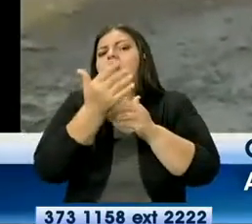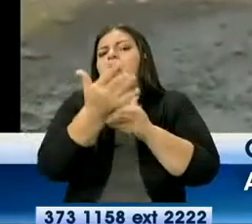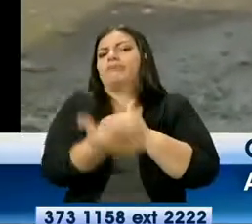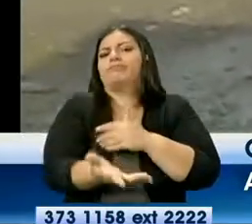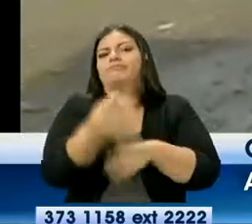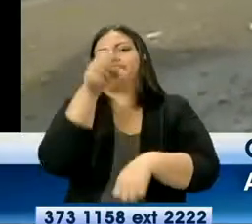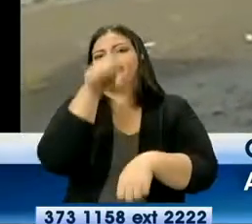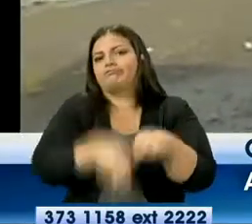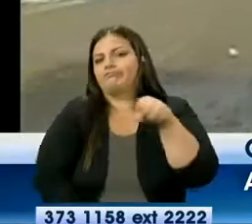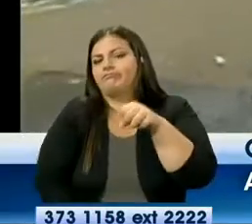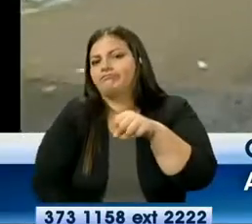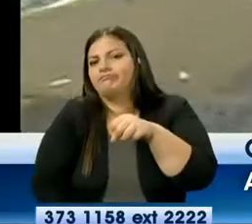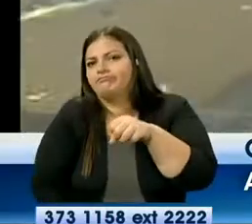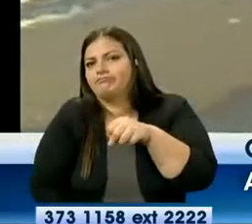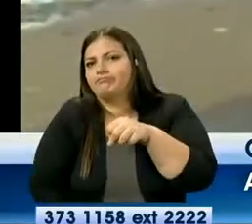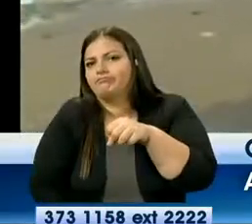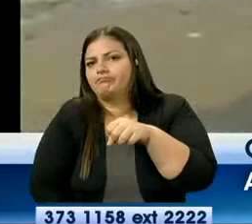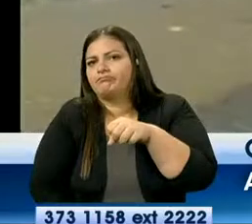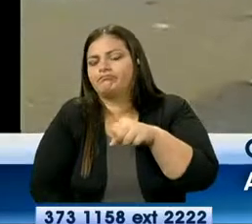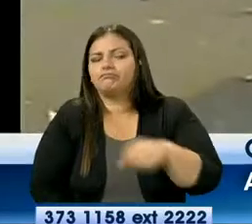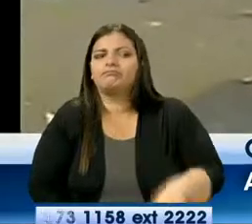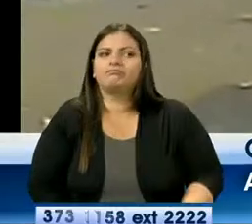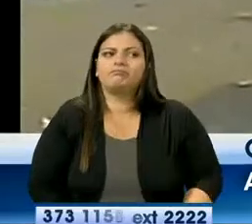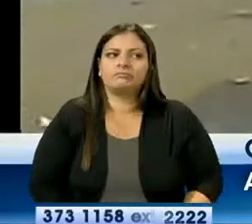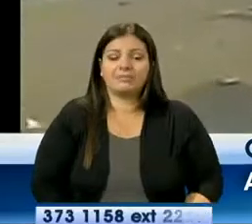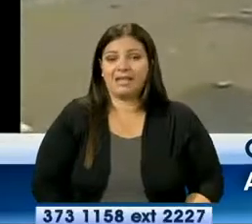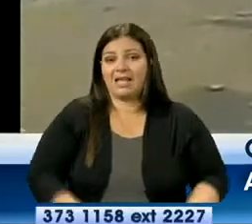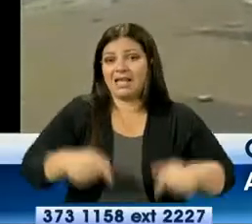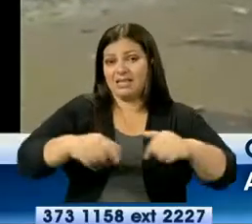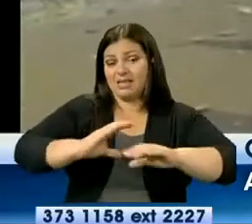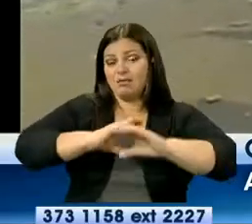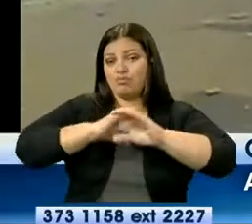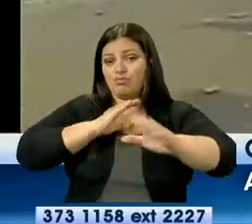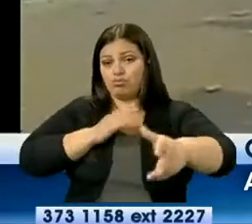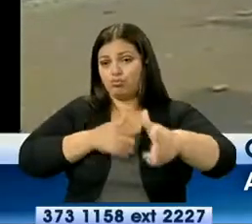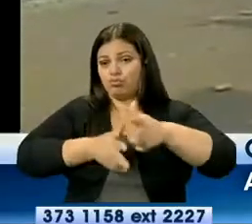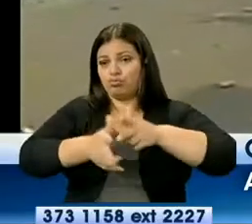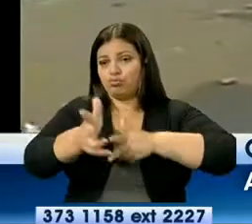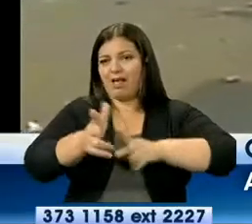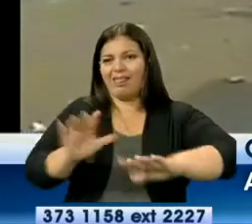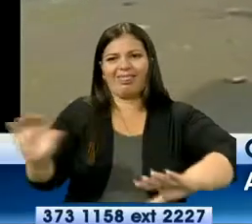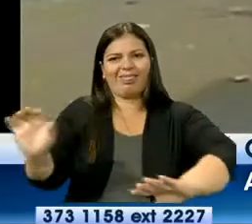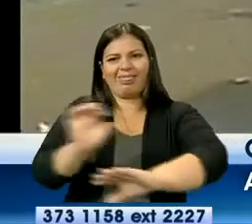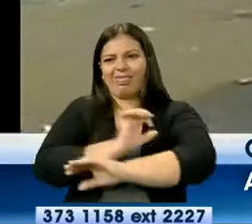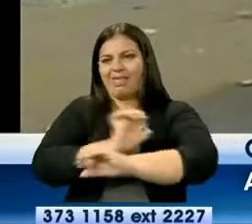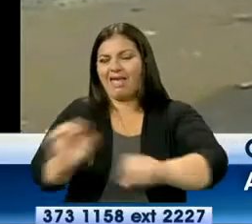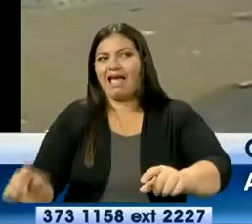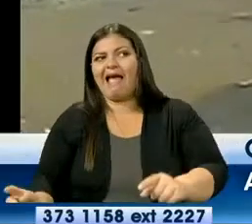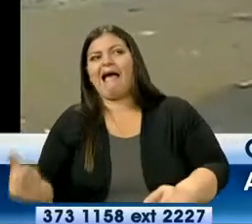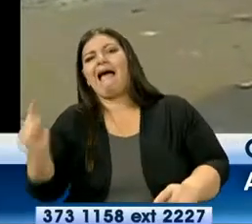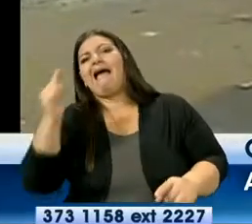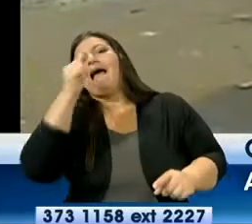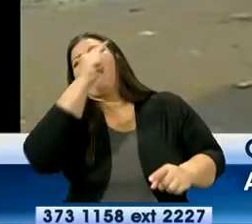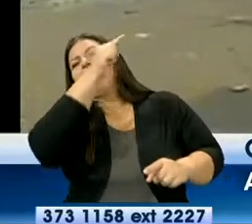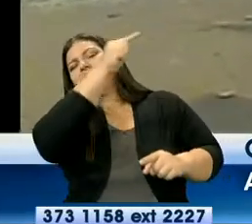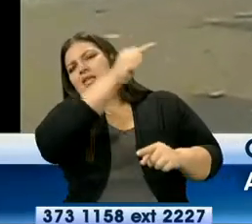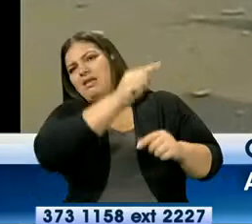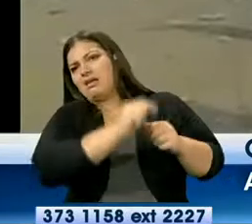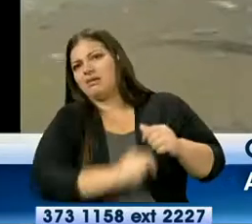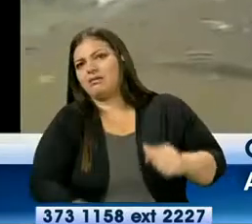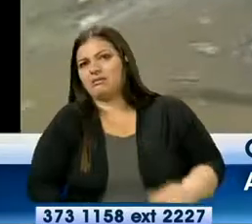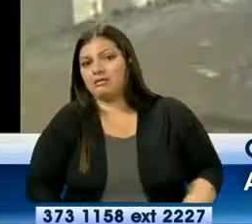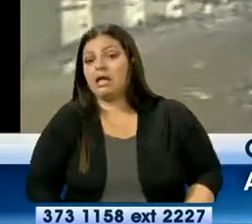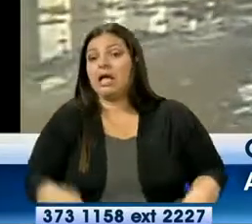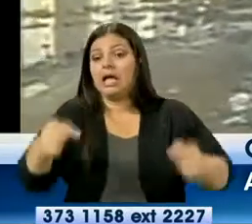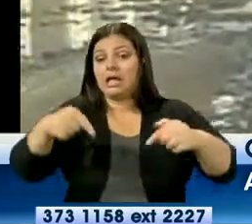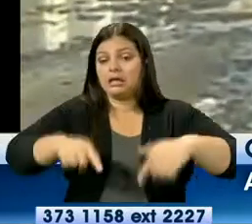especialmente por eso. Ya ahorita están haciendo estación afuera. Incomodidad para la gente. De ahí la piscita se paga un dólar ahorita en las motos lineales.